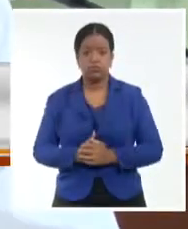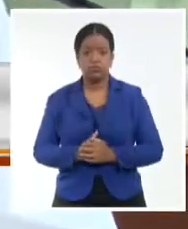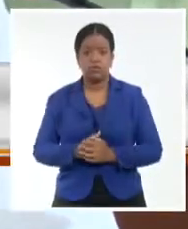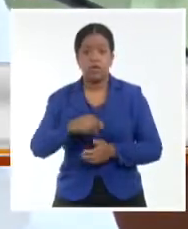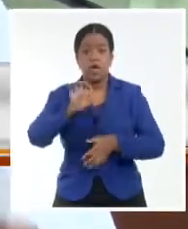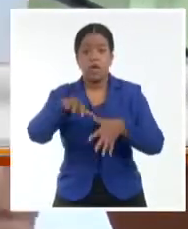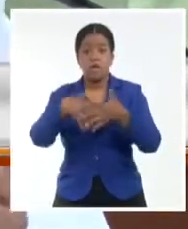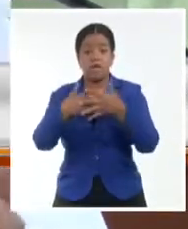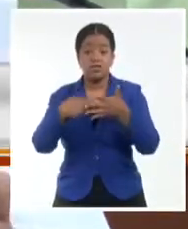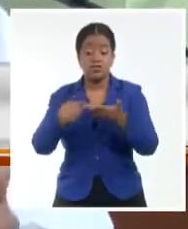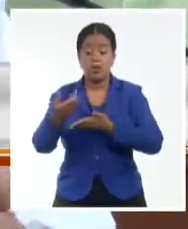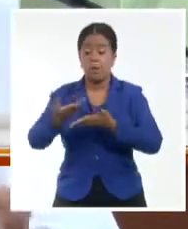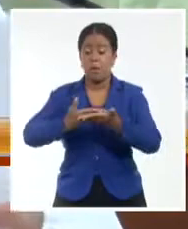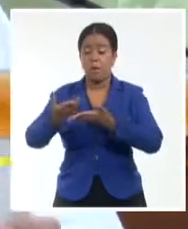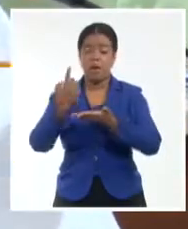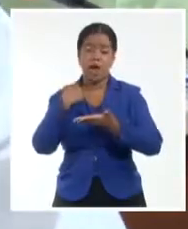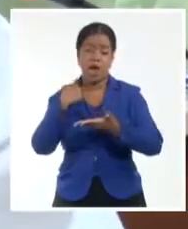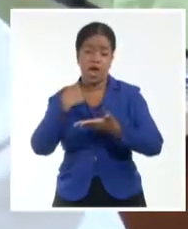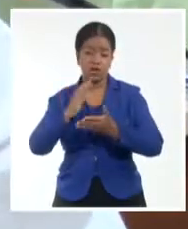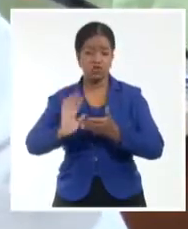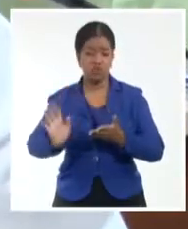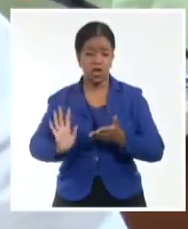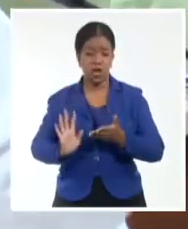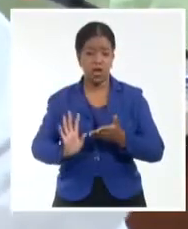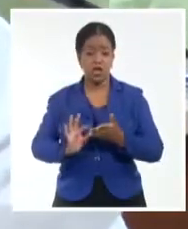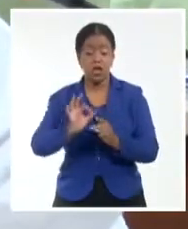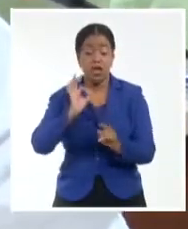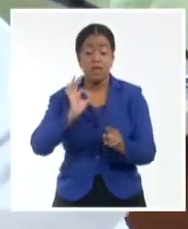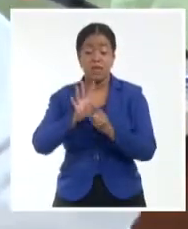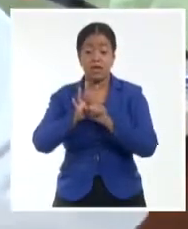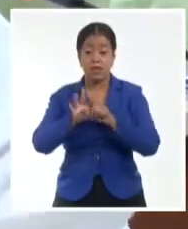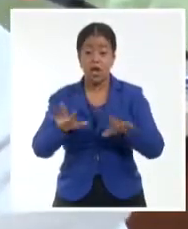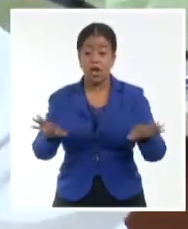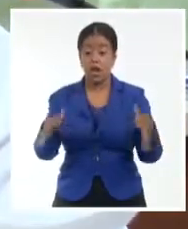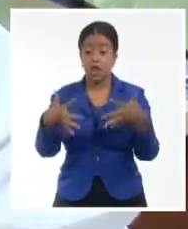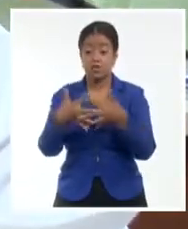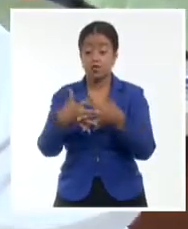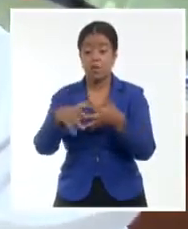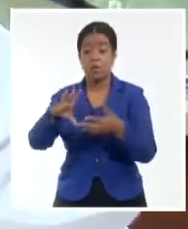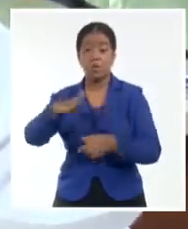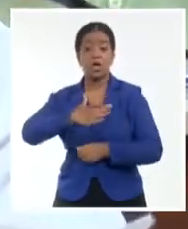lleva exportando hace algún tiempo, pero desde que empezamos a tener esta relación con los privados,